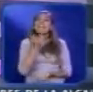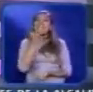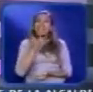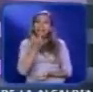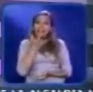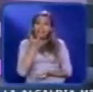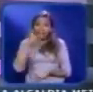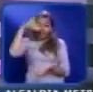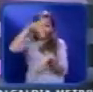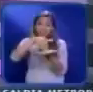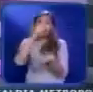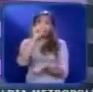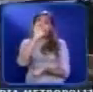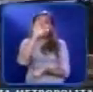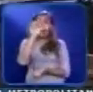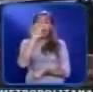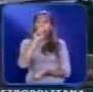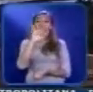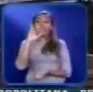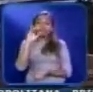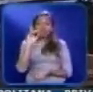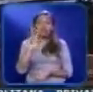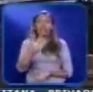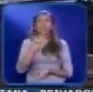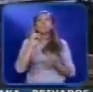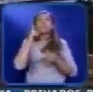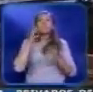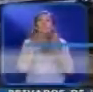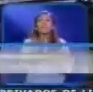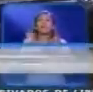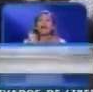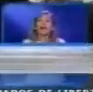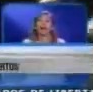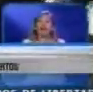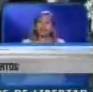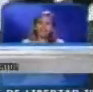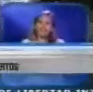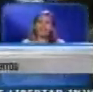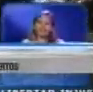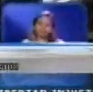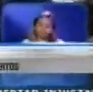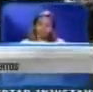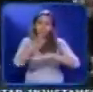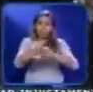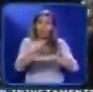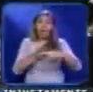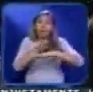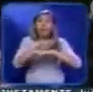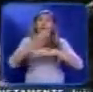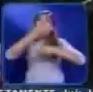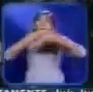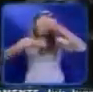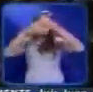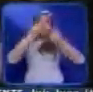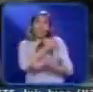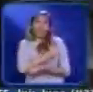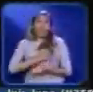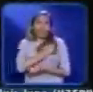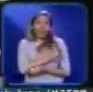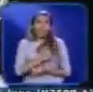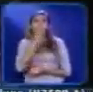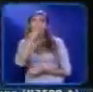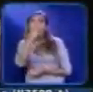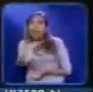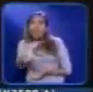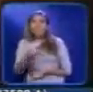.000 seguidores La intérprete aprovechó la oportunidad para visitar el Muro de los Lamentos lugar más sagrado del